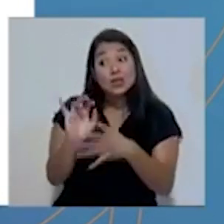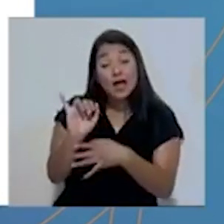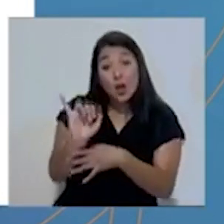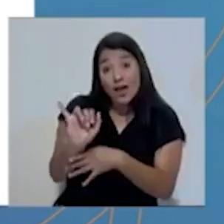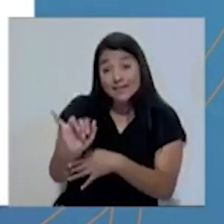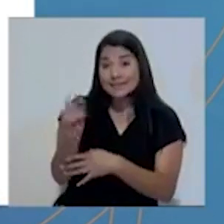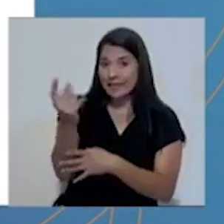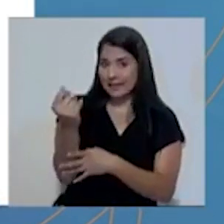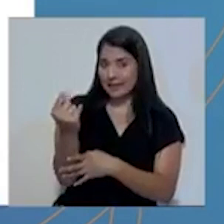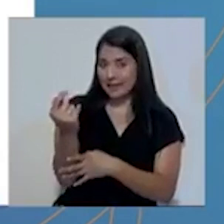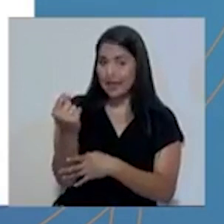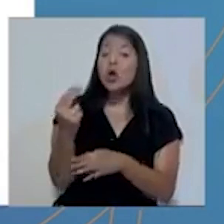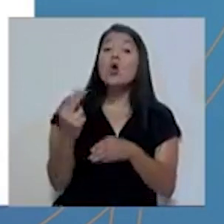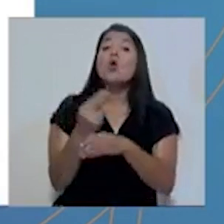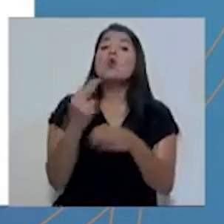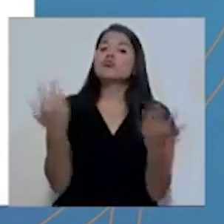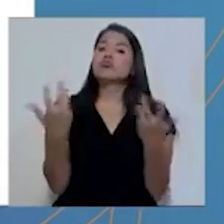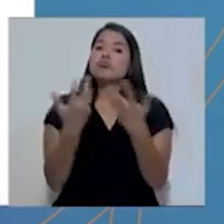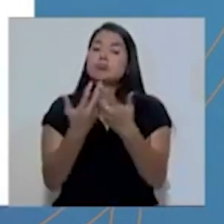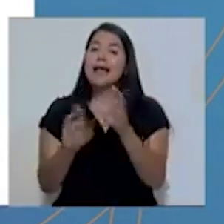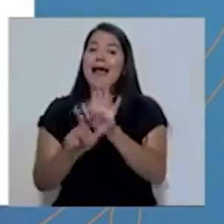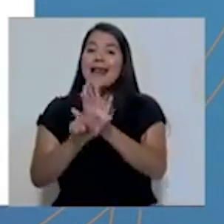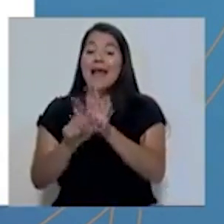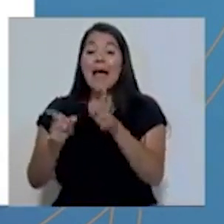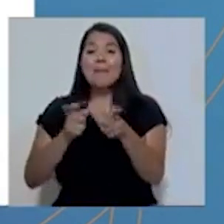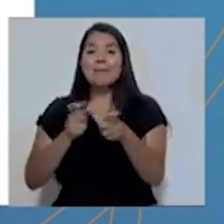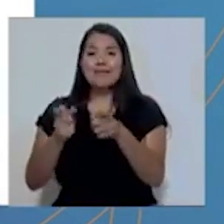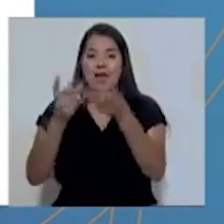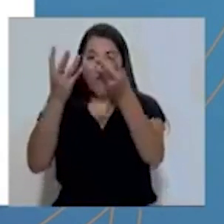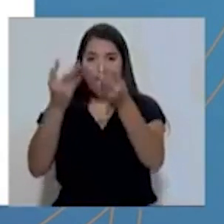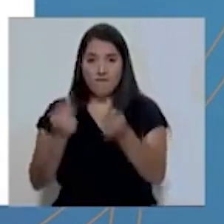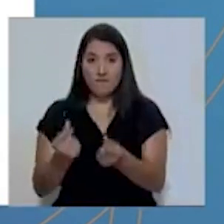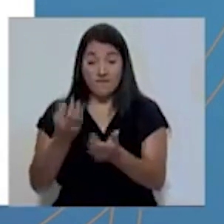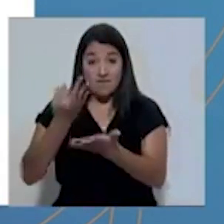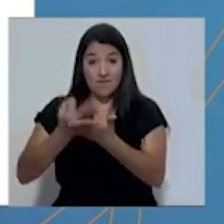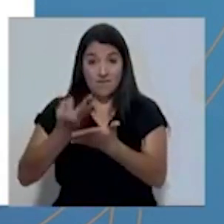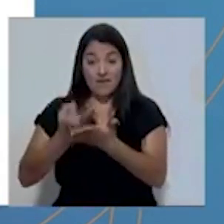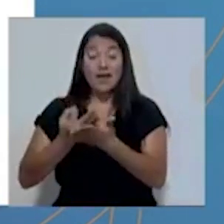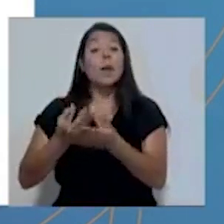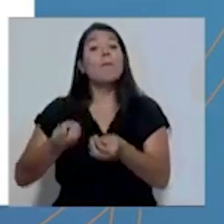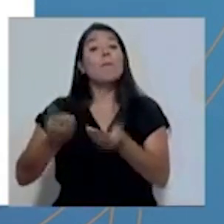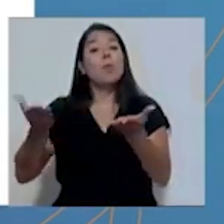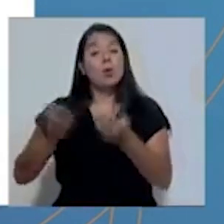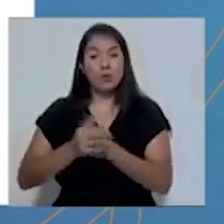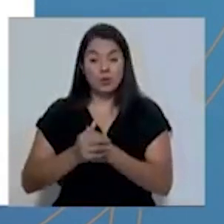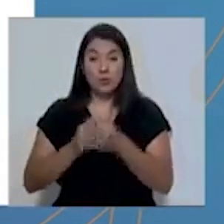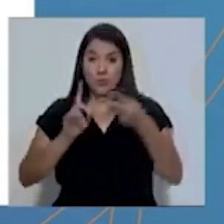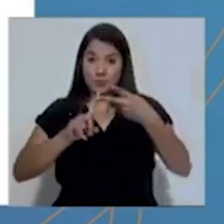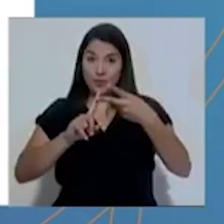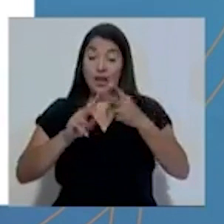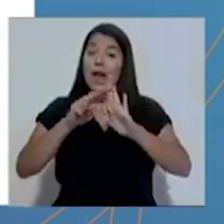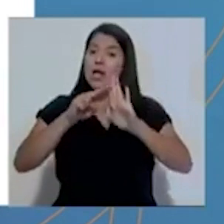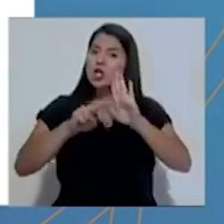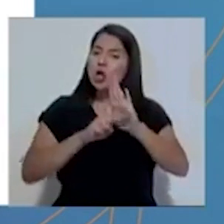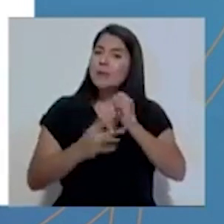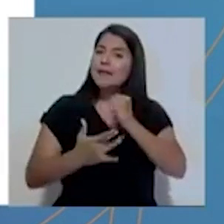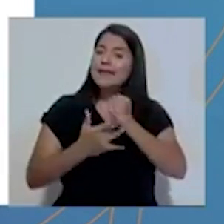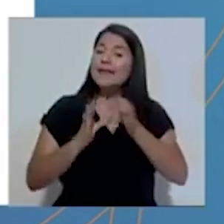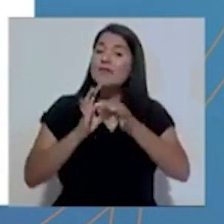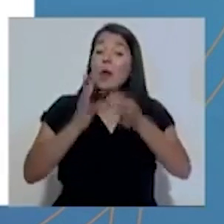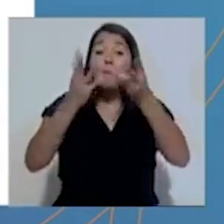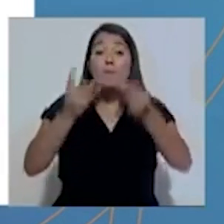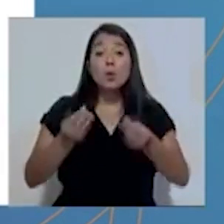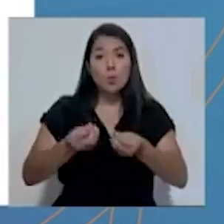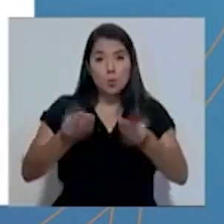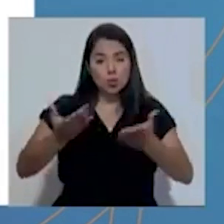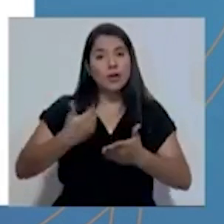dineros rige la Ley de Administración Financiera y Presupuestos Públicos, las normas técnicas de presupuesto público